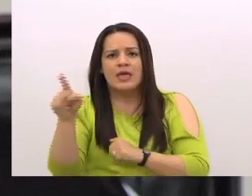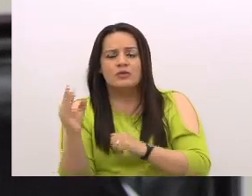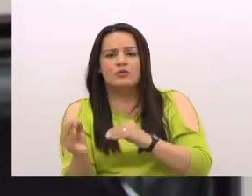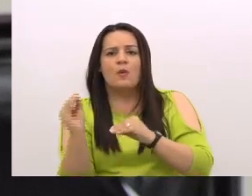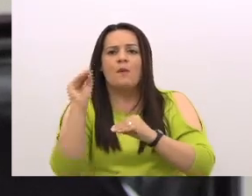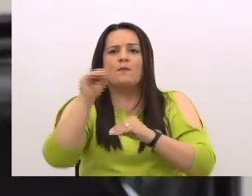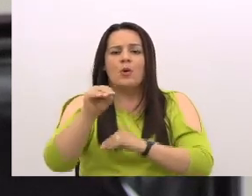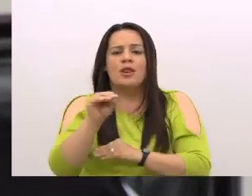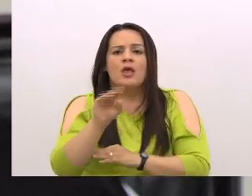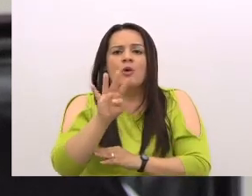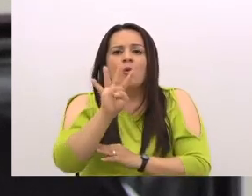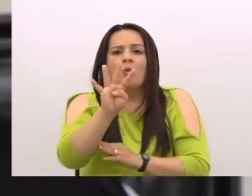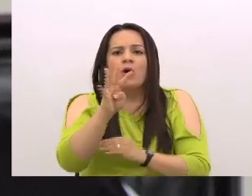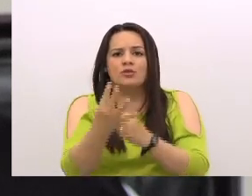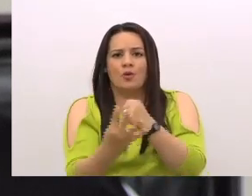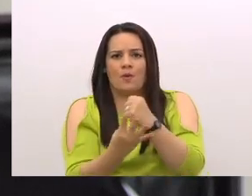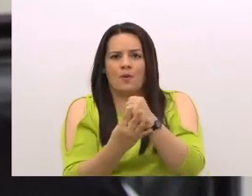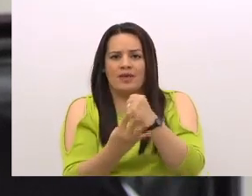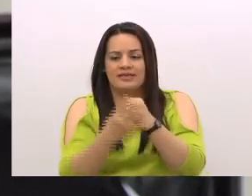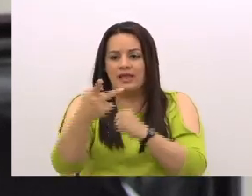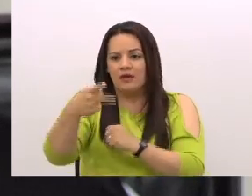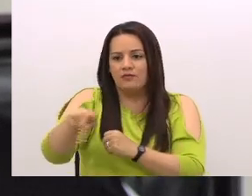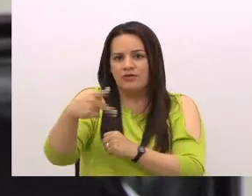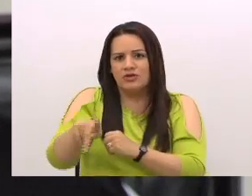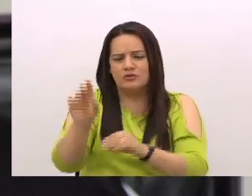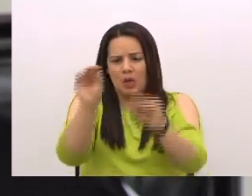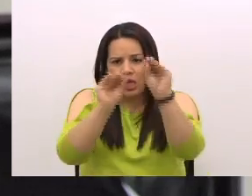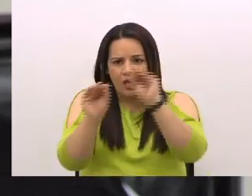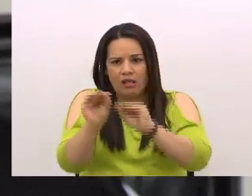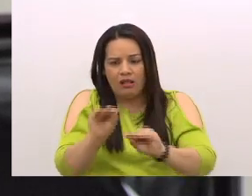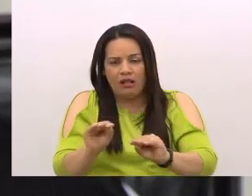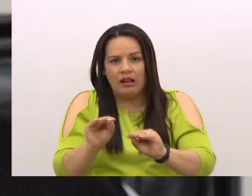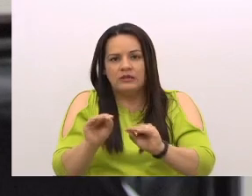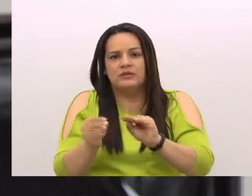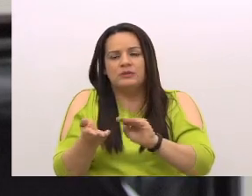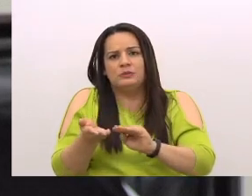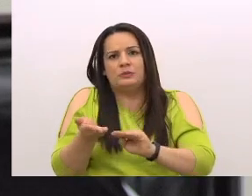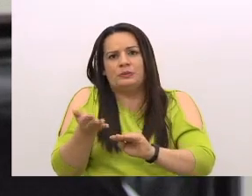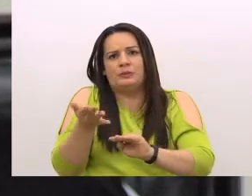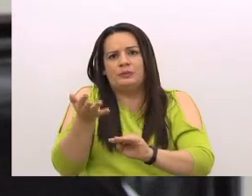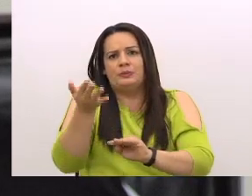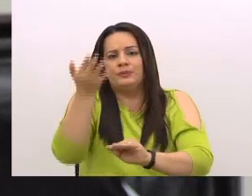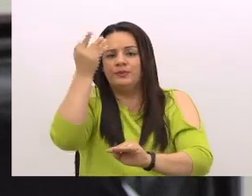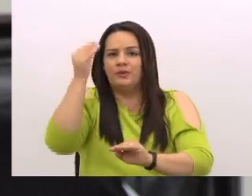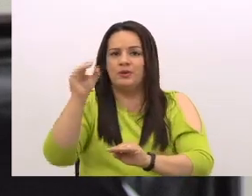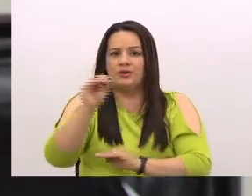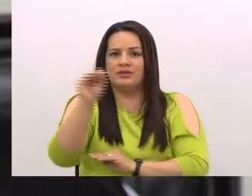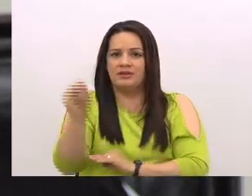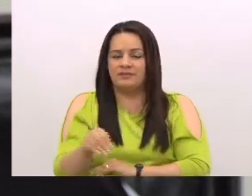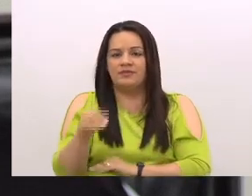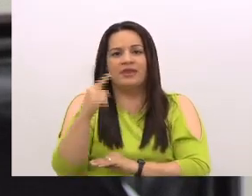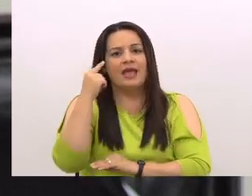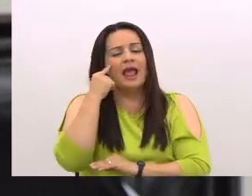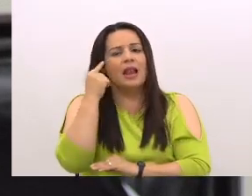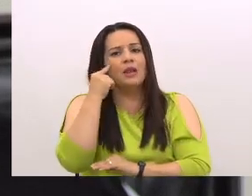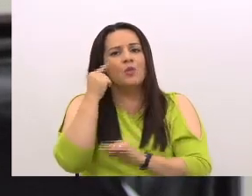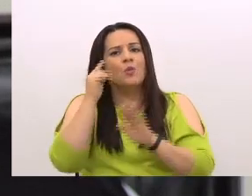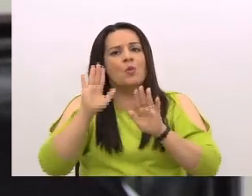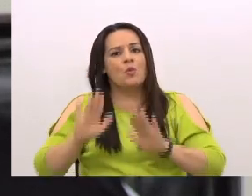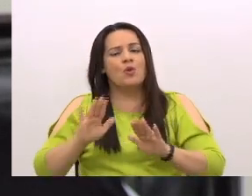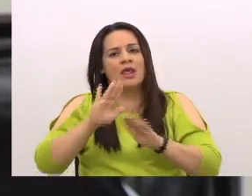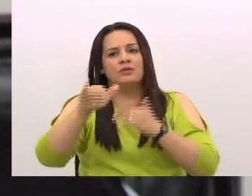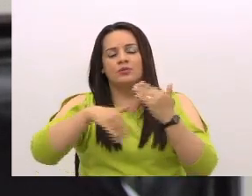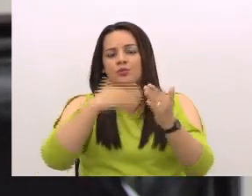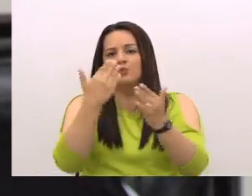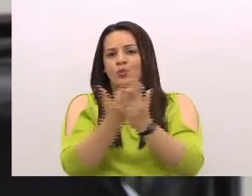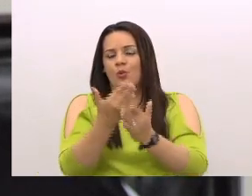el riesgo dentro de la fórmula y que los intereses, las utilidades que calculan, la calculan sobre todos los